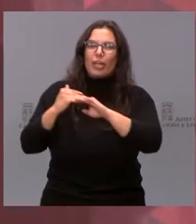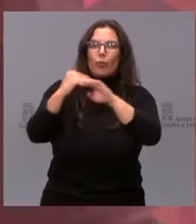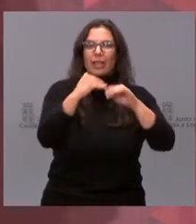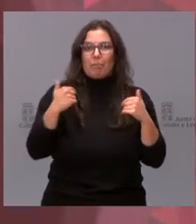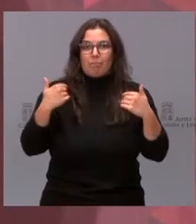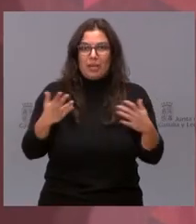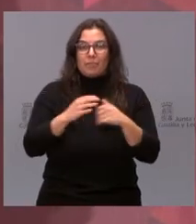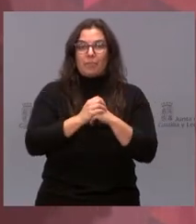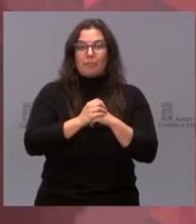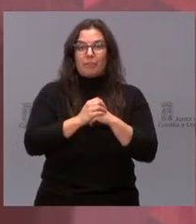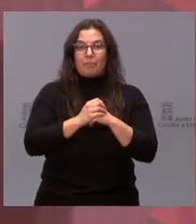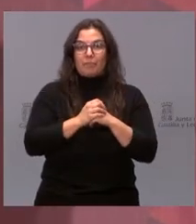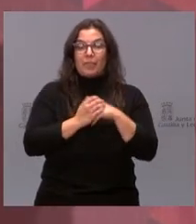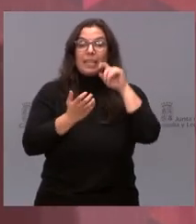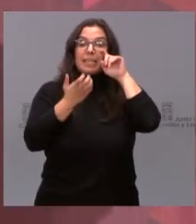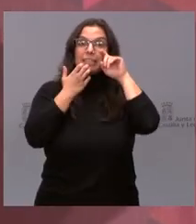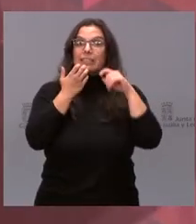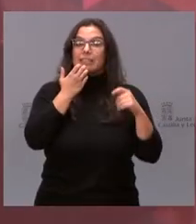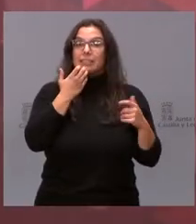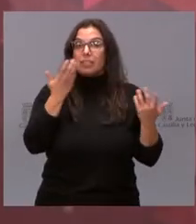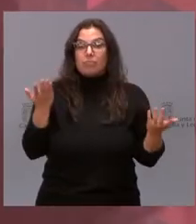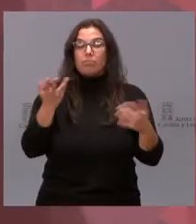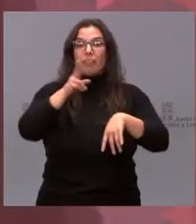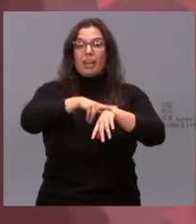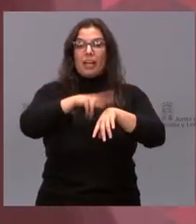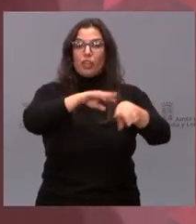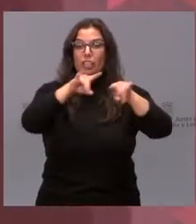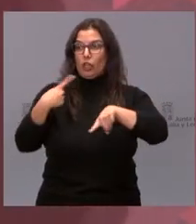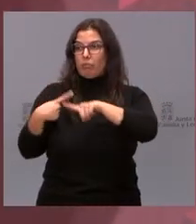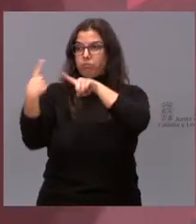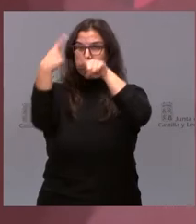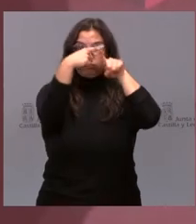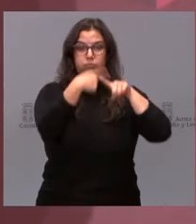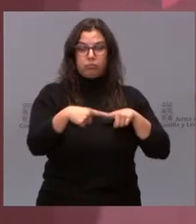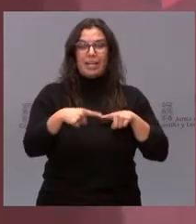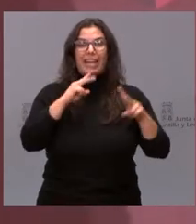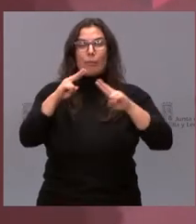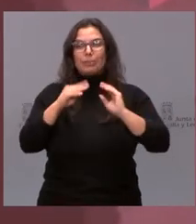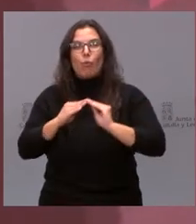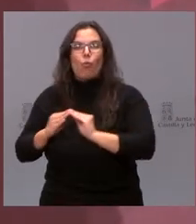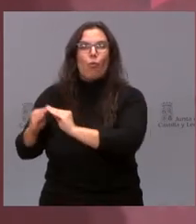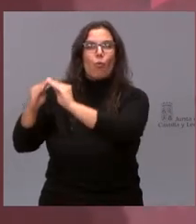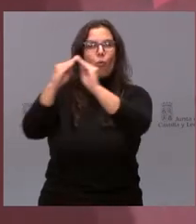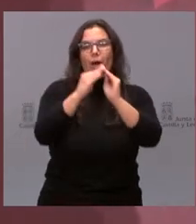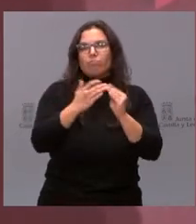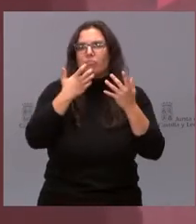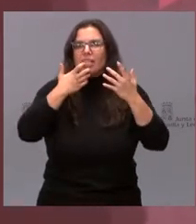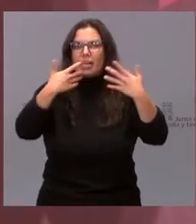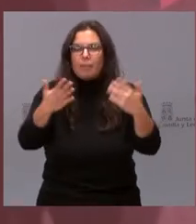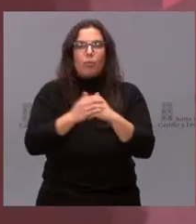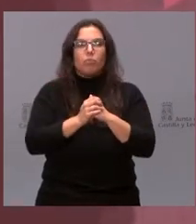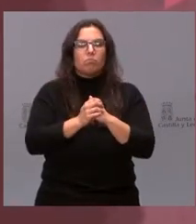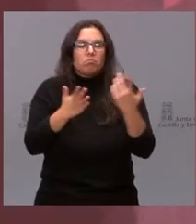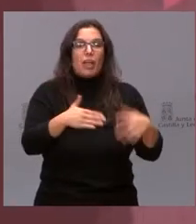respuestas que se den desde las distintas delegaciones territoriales sean las mismas, por poner un ejemplo, en